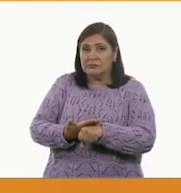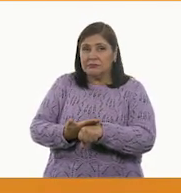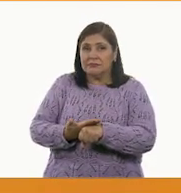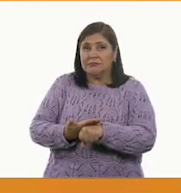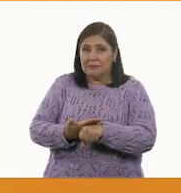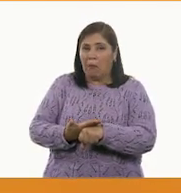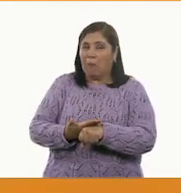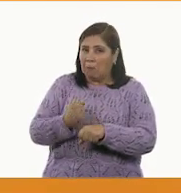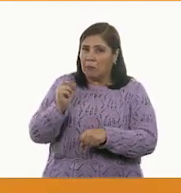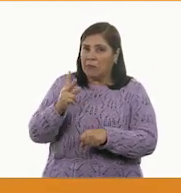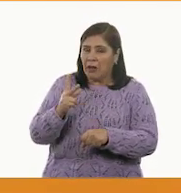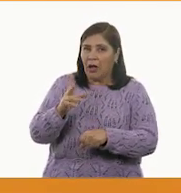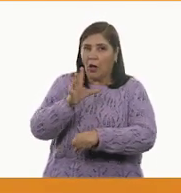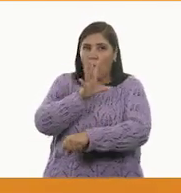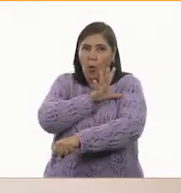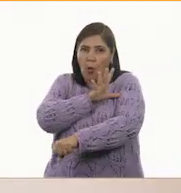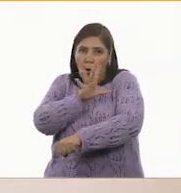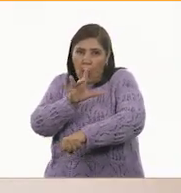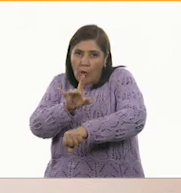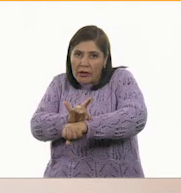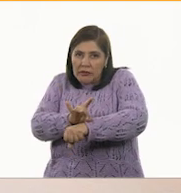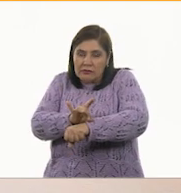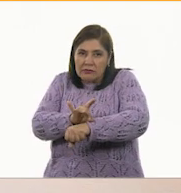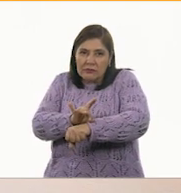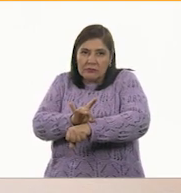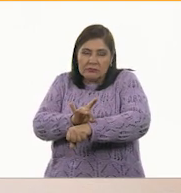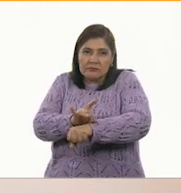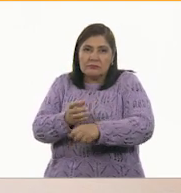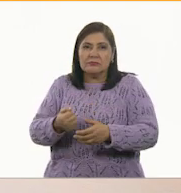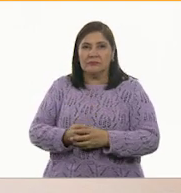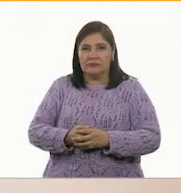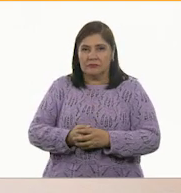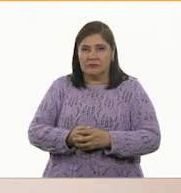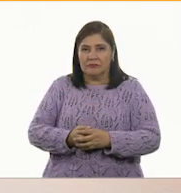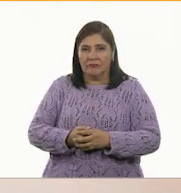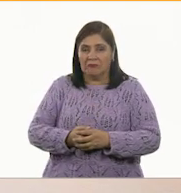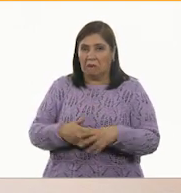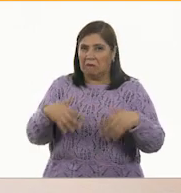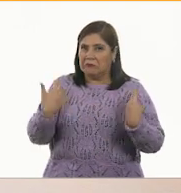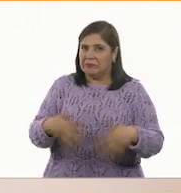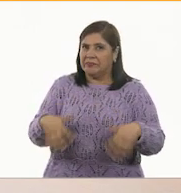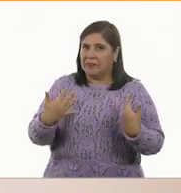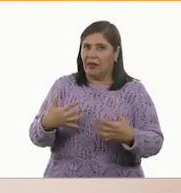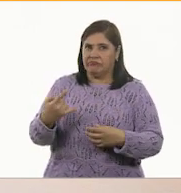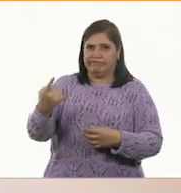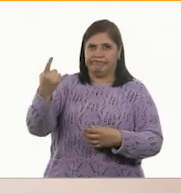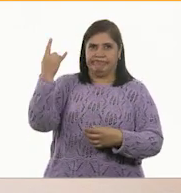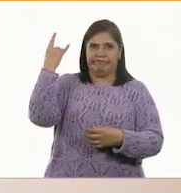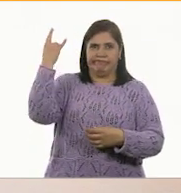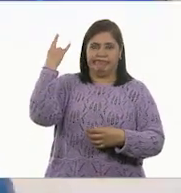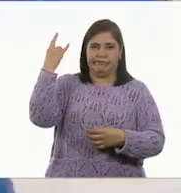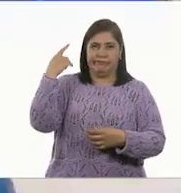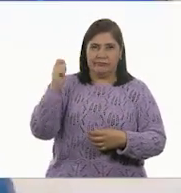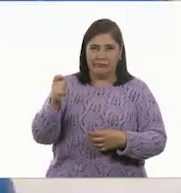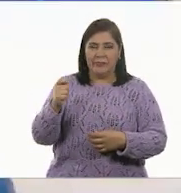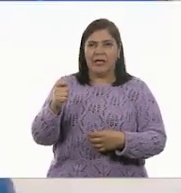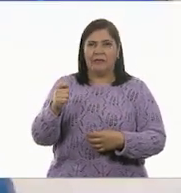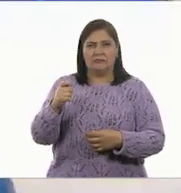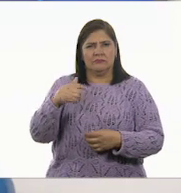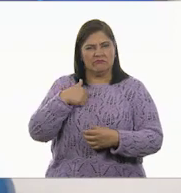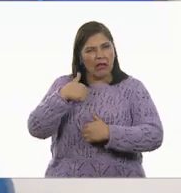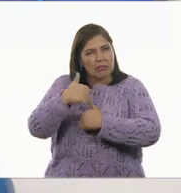Ok. Honesta o honesto. Oye, qué grande estás creciendo, ¿eh? Tenaz.